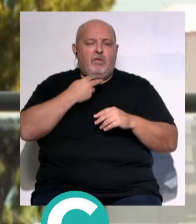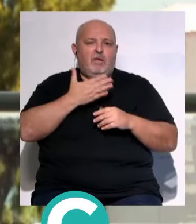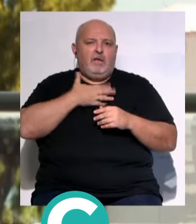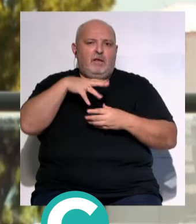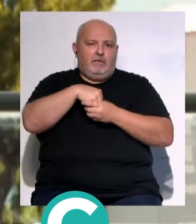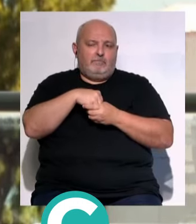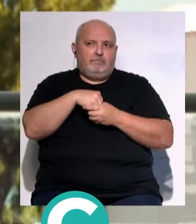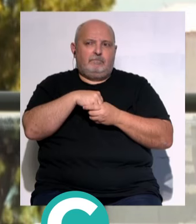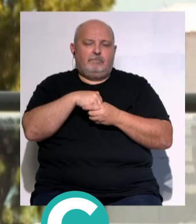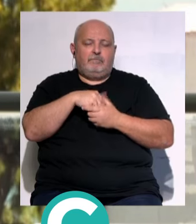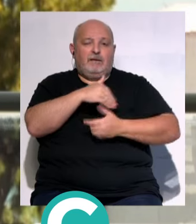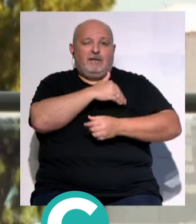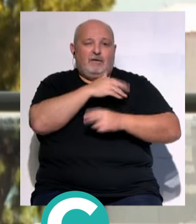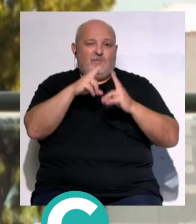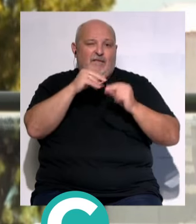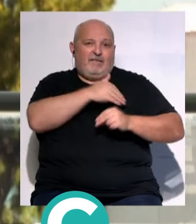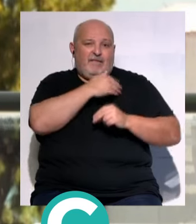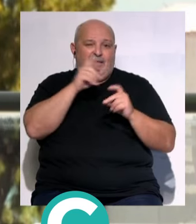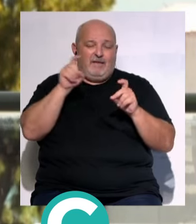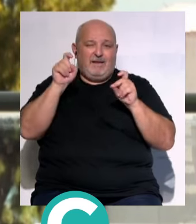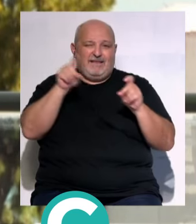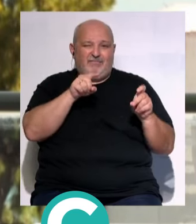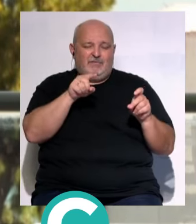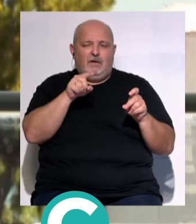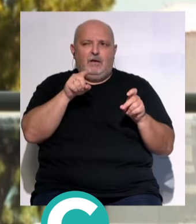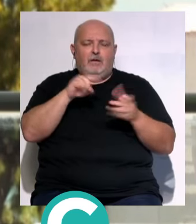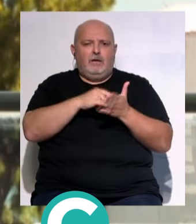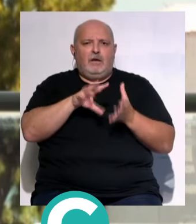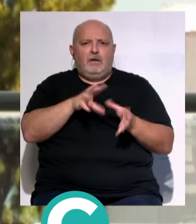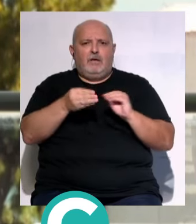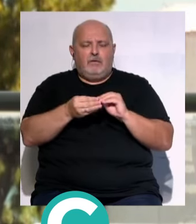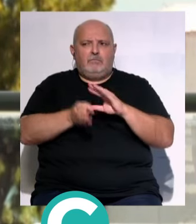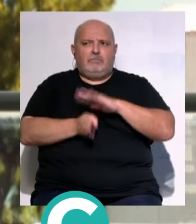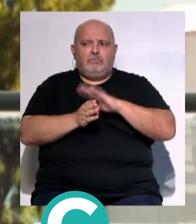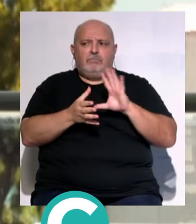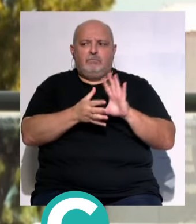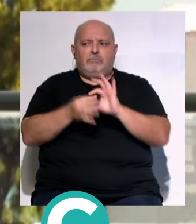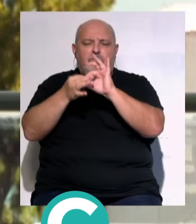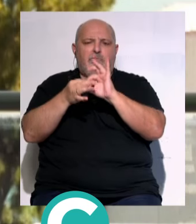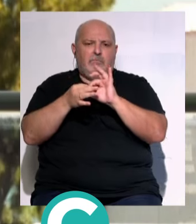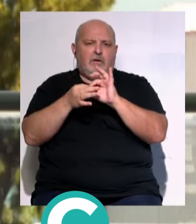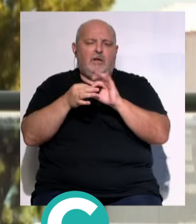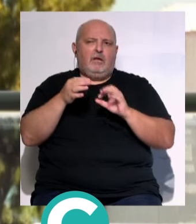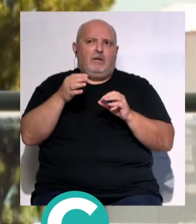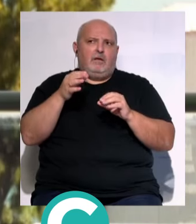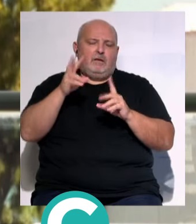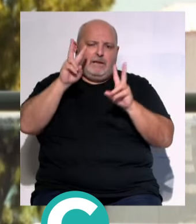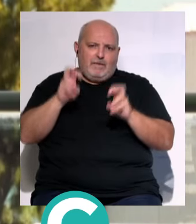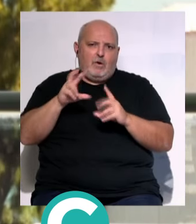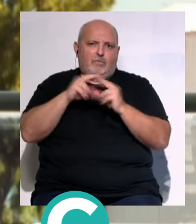de magisterio... ...y lógicamente adaptaremos el proyecto... ...pero seguirá estando vinculado a ámbitos